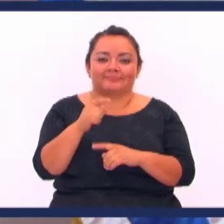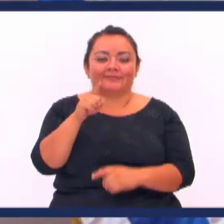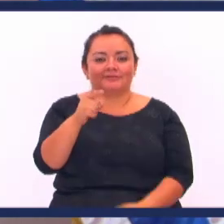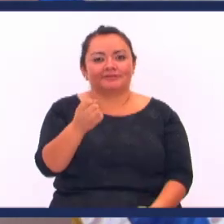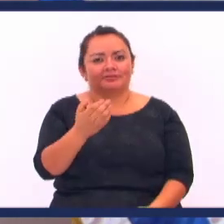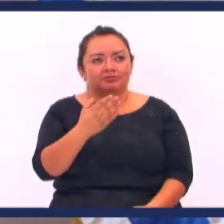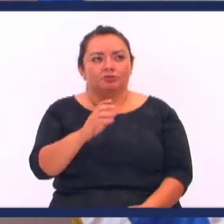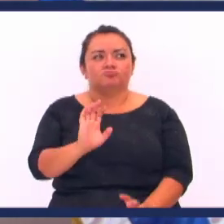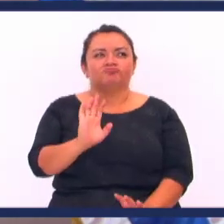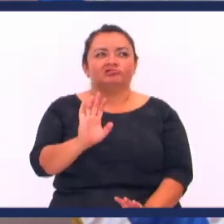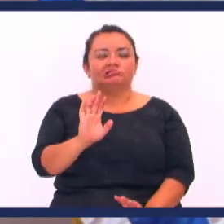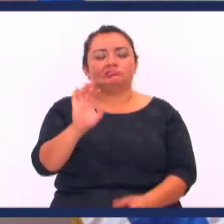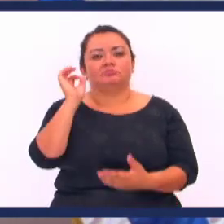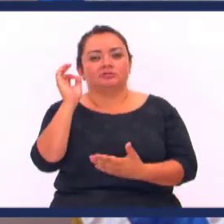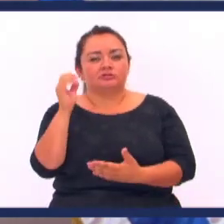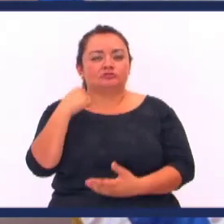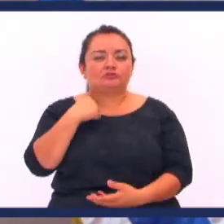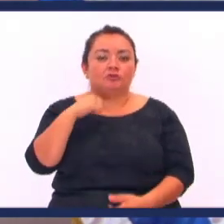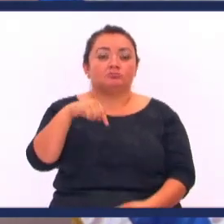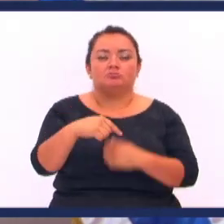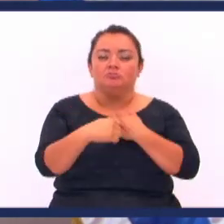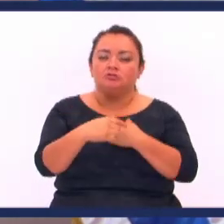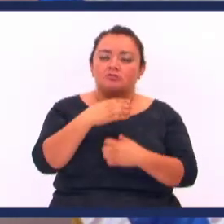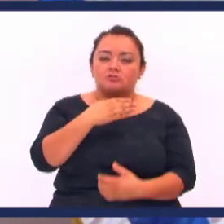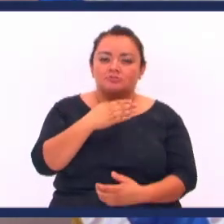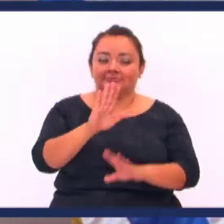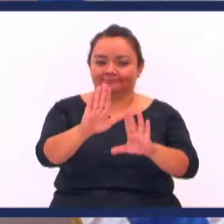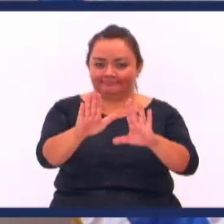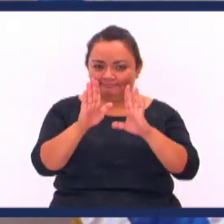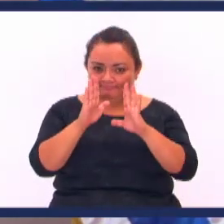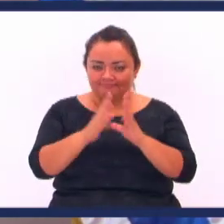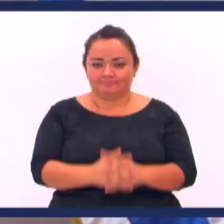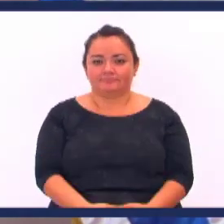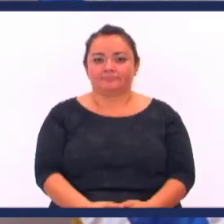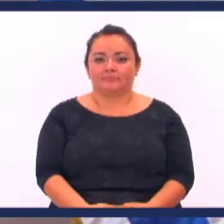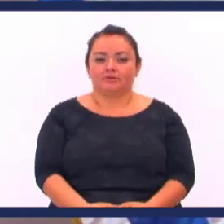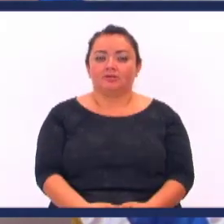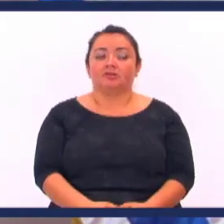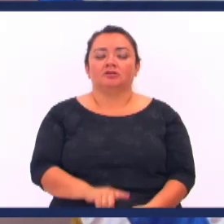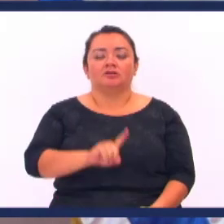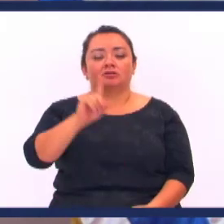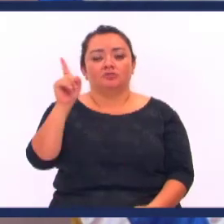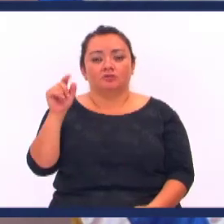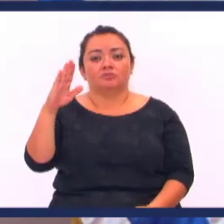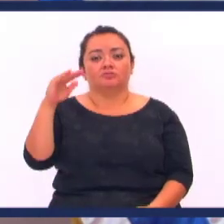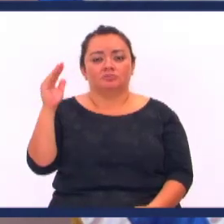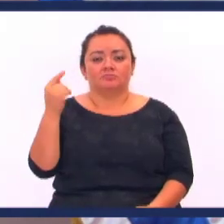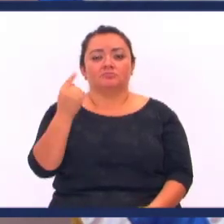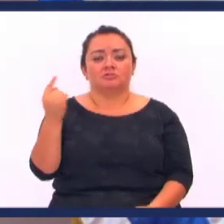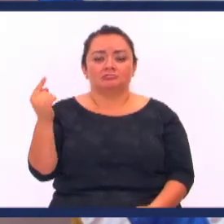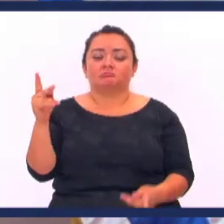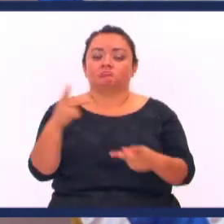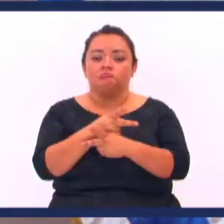Usted dice Uy pastor Ya lo estoy pasando mal Créame hermano Que hay gente Que la está pasando peor